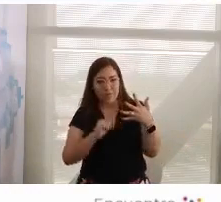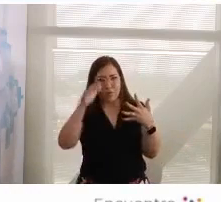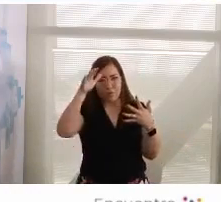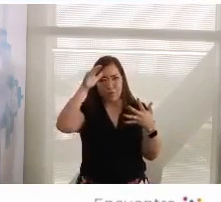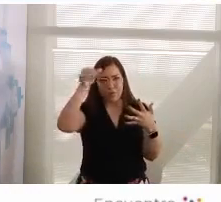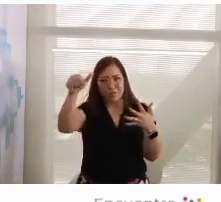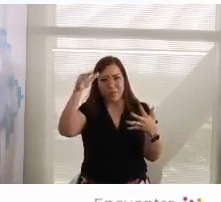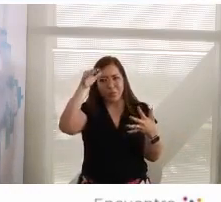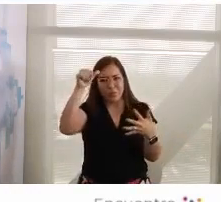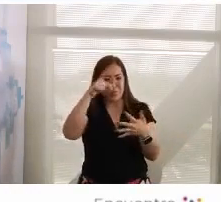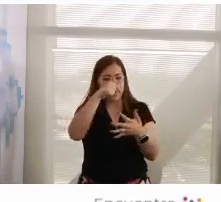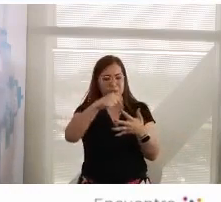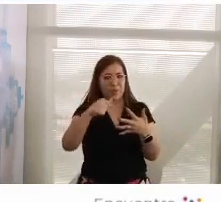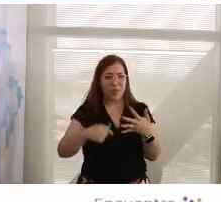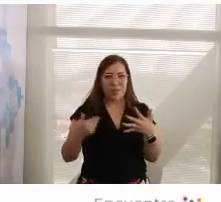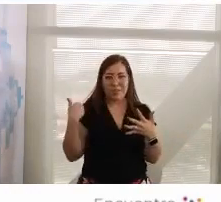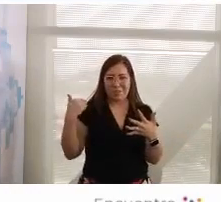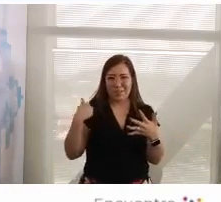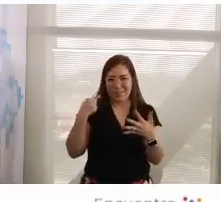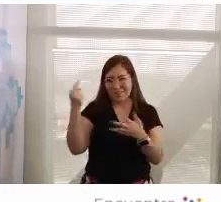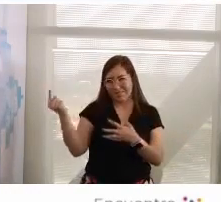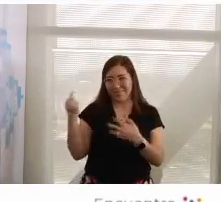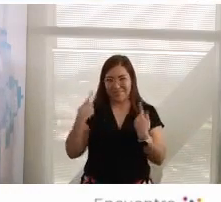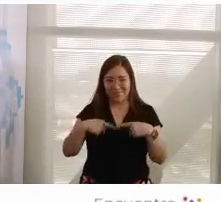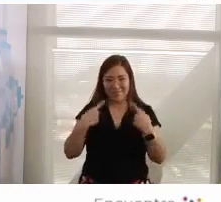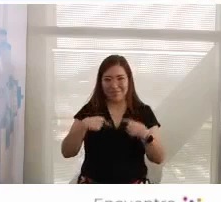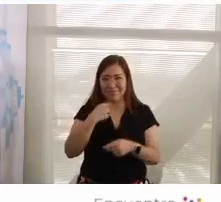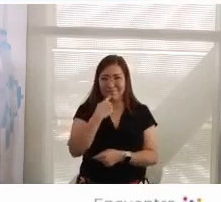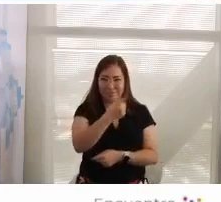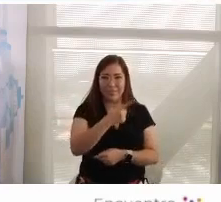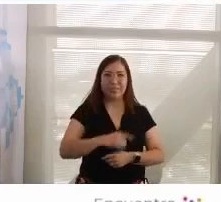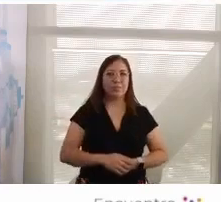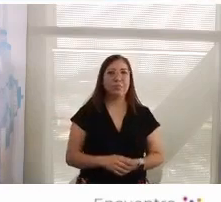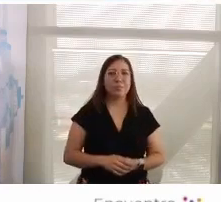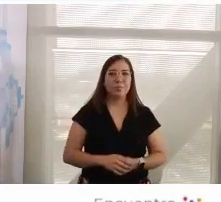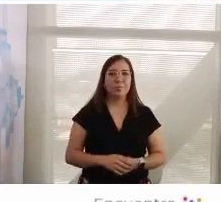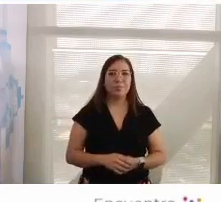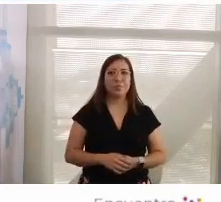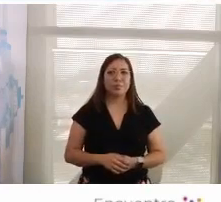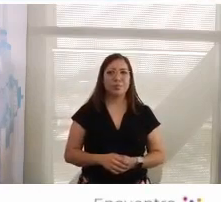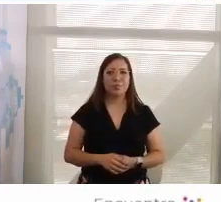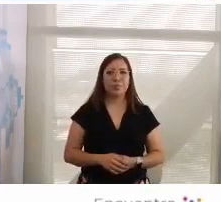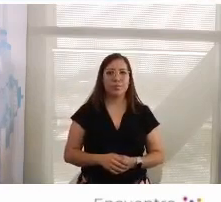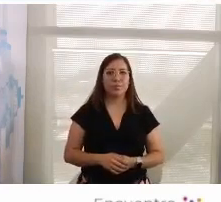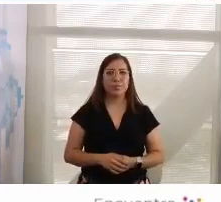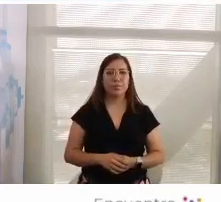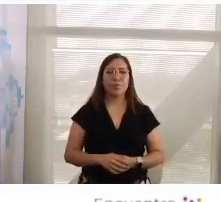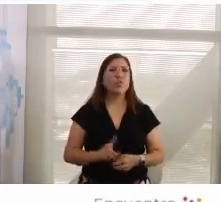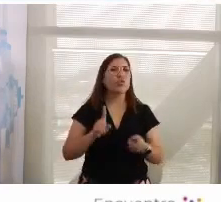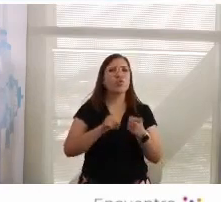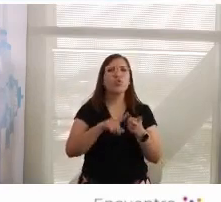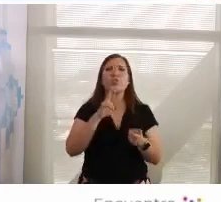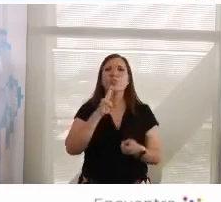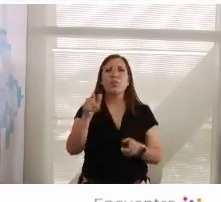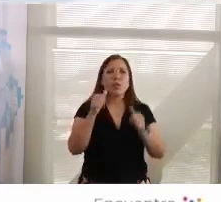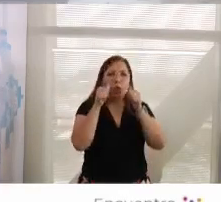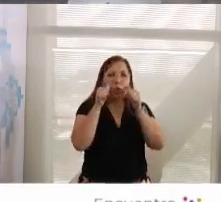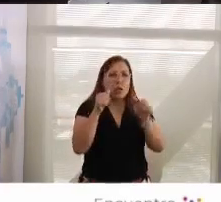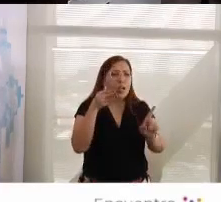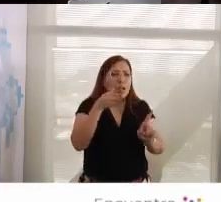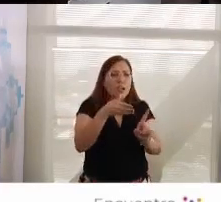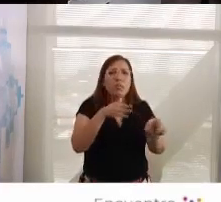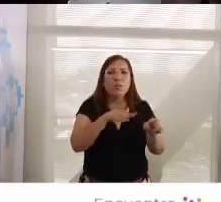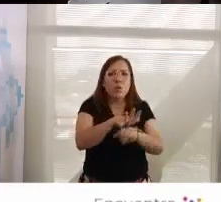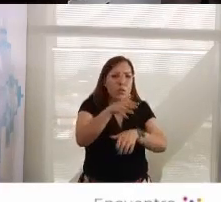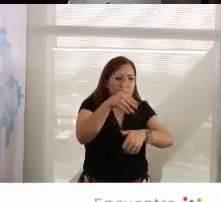se han mencionado por los tres panelistas, en términos de dónde concentrar la atención, en qué retos,